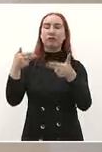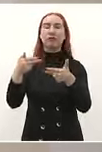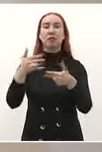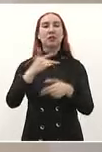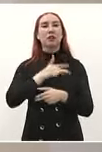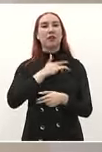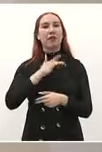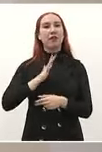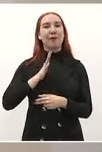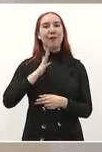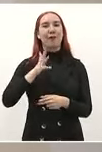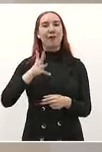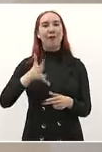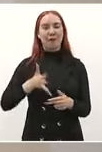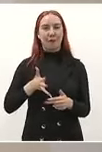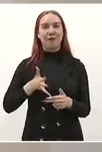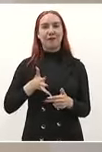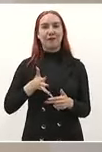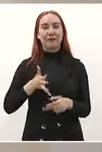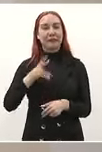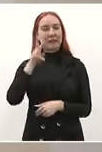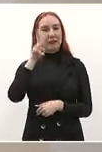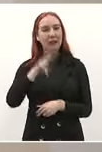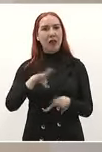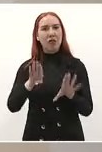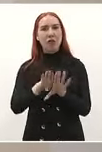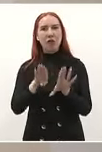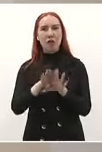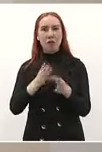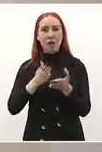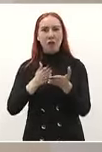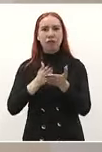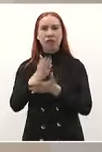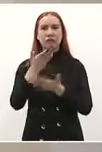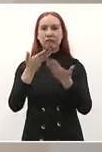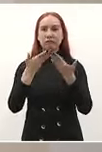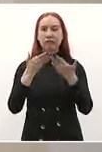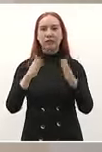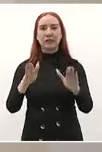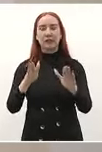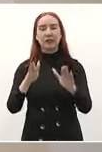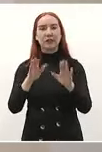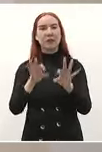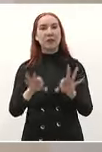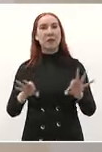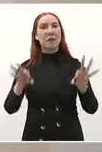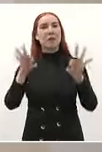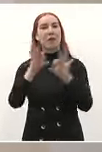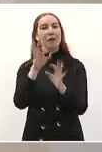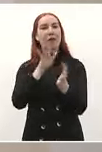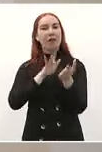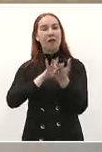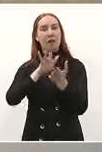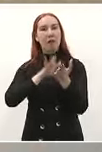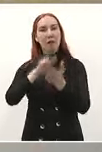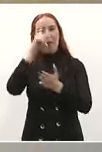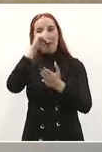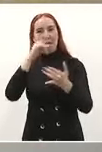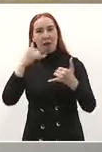abrirles el camino de desbrozarles el camino a los que vienen